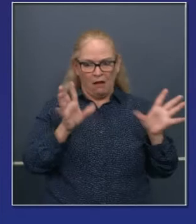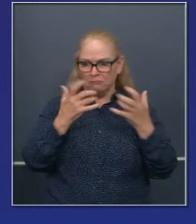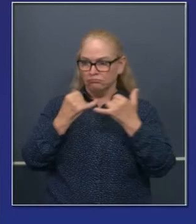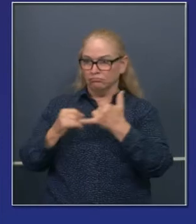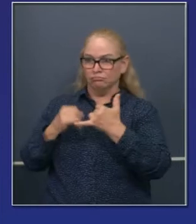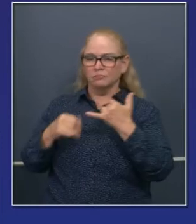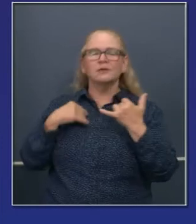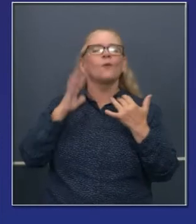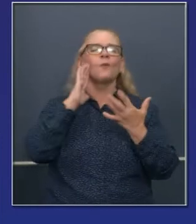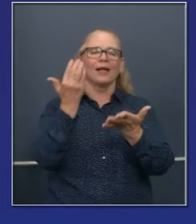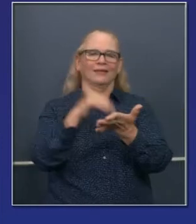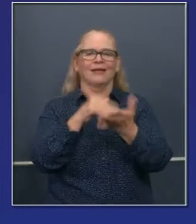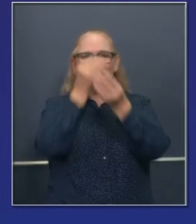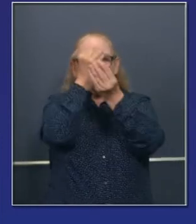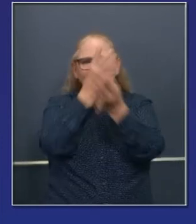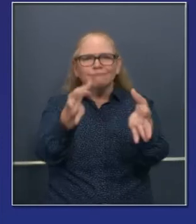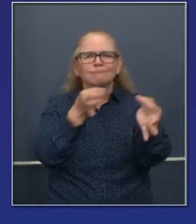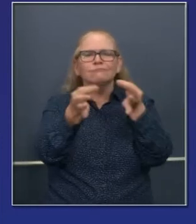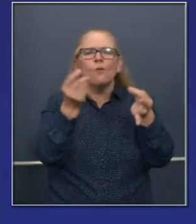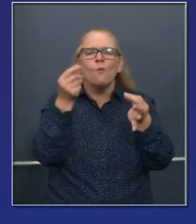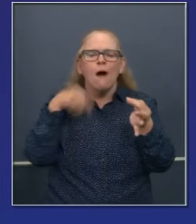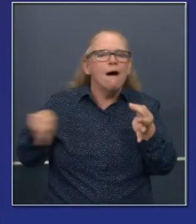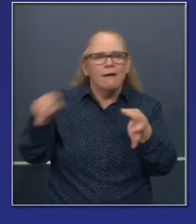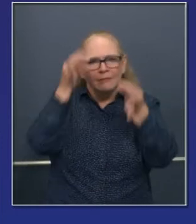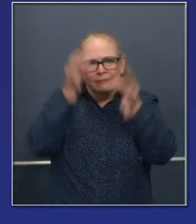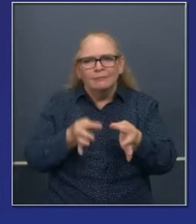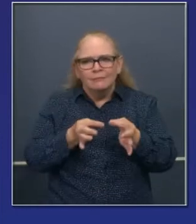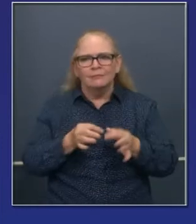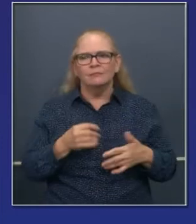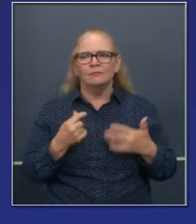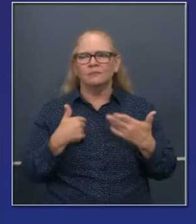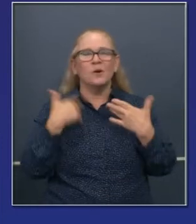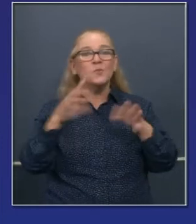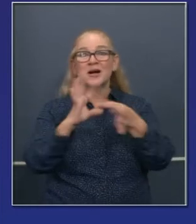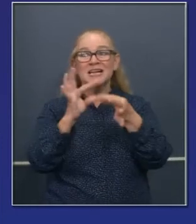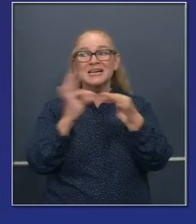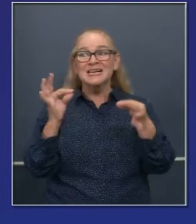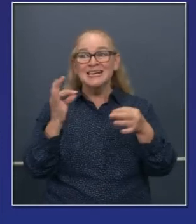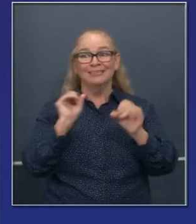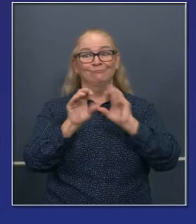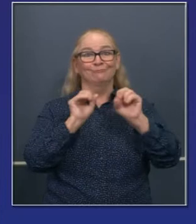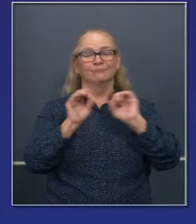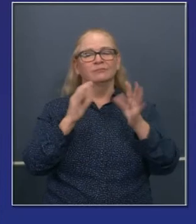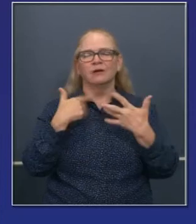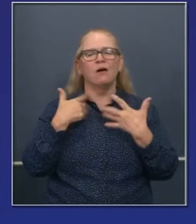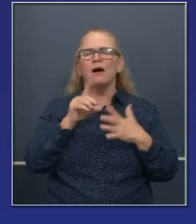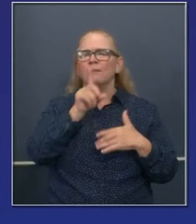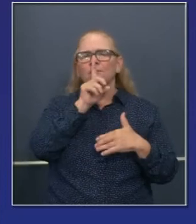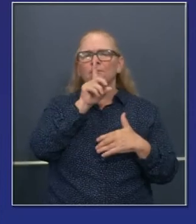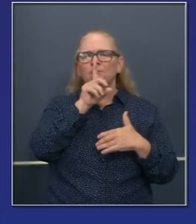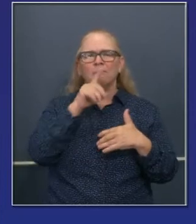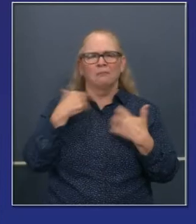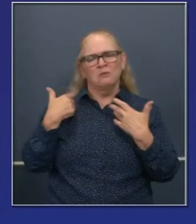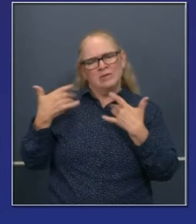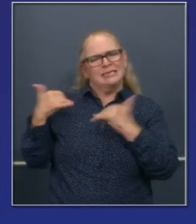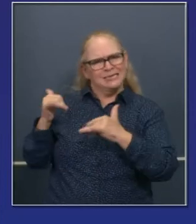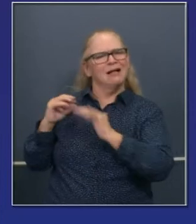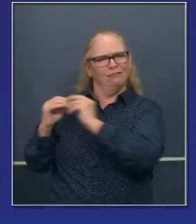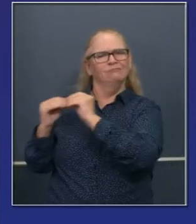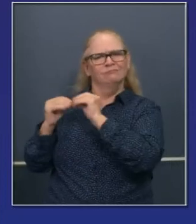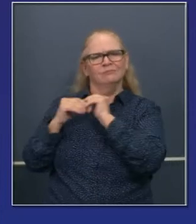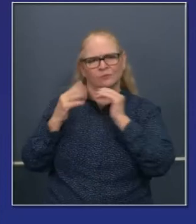conforme tengamos información en el progreso. Y no quiero obstaculizar las negociaciones ahora,